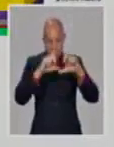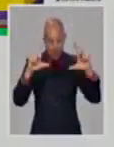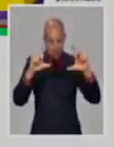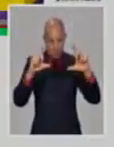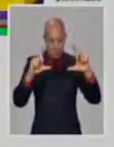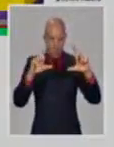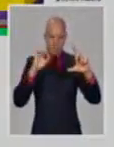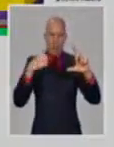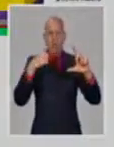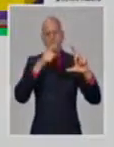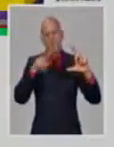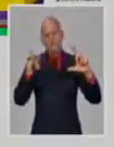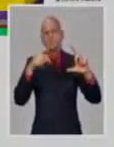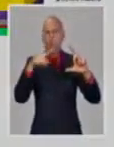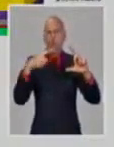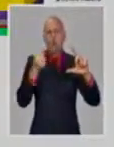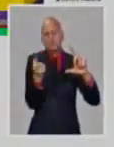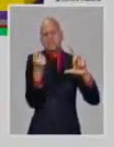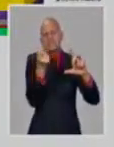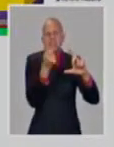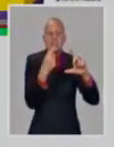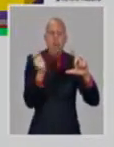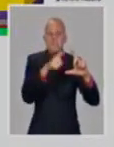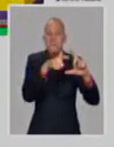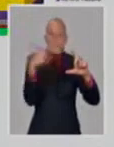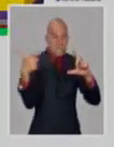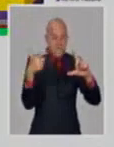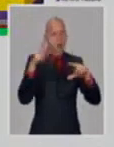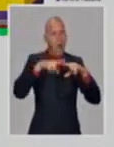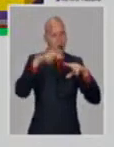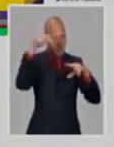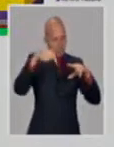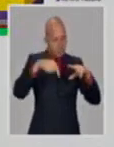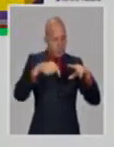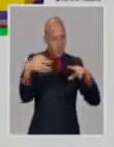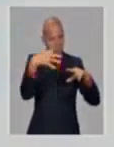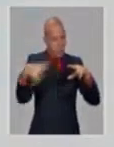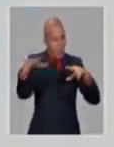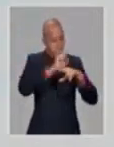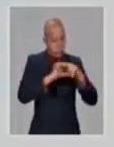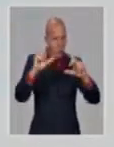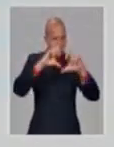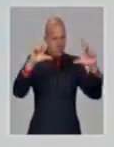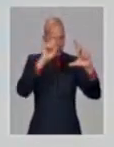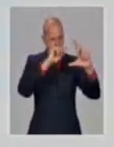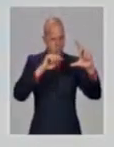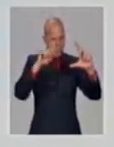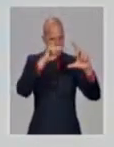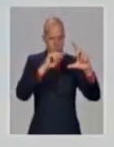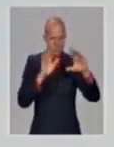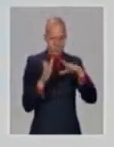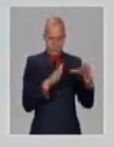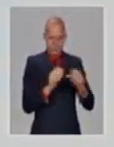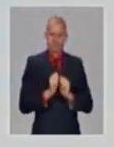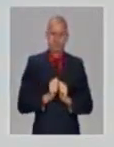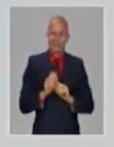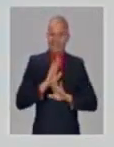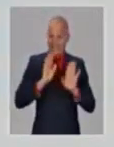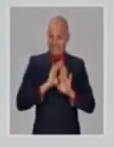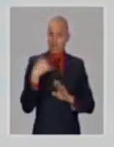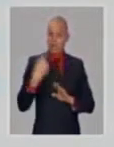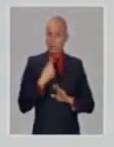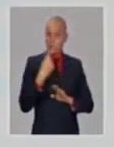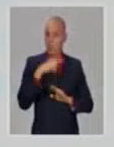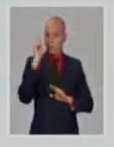muestras de todas las provincias, y en el caso de La Habana, de todos los municipios. La siguiente, ¿qué hemos encontrado en nuestro